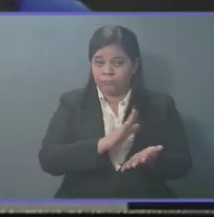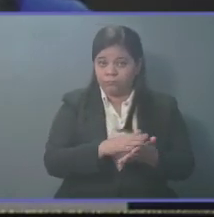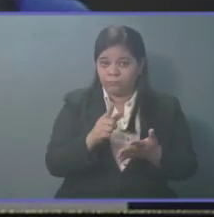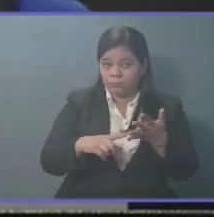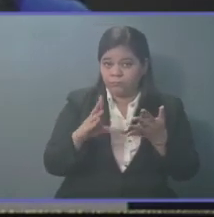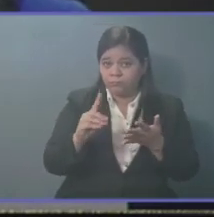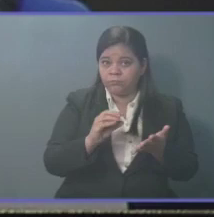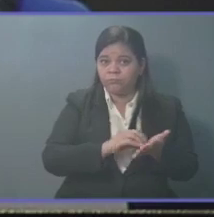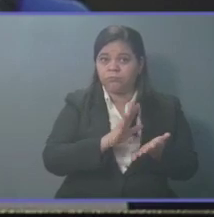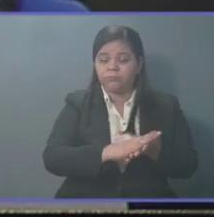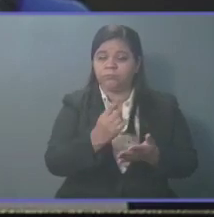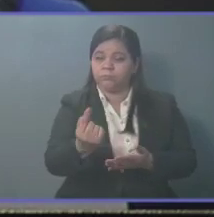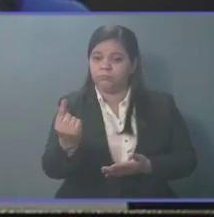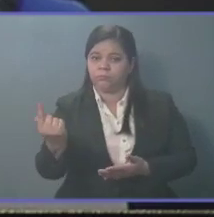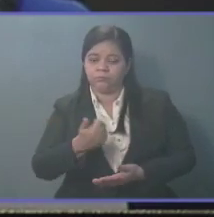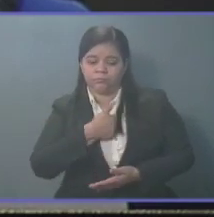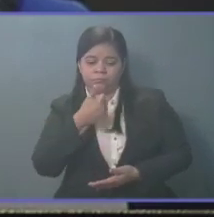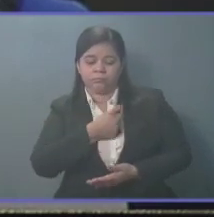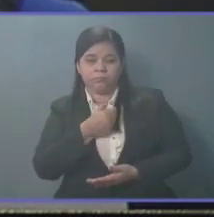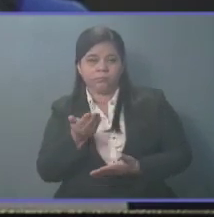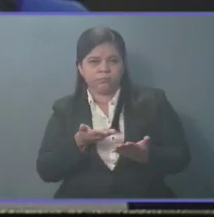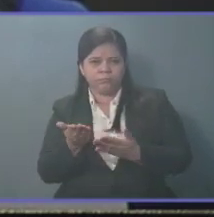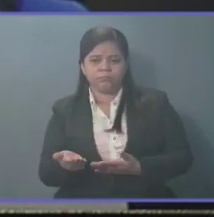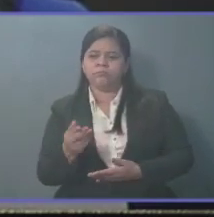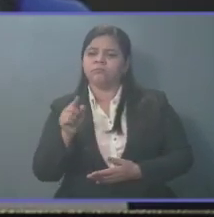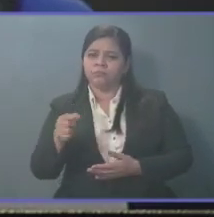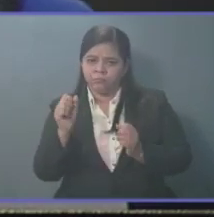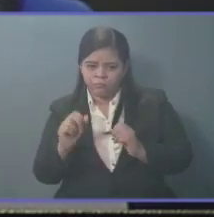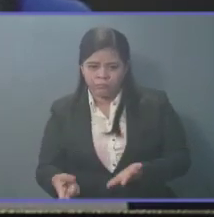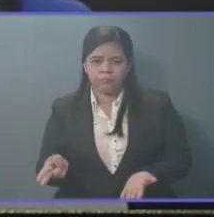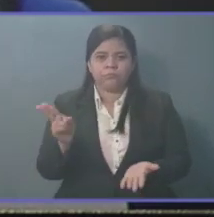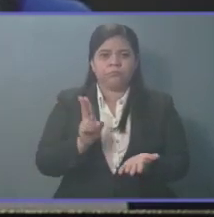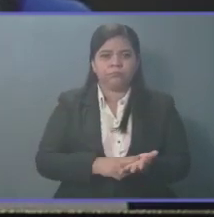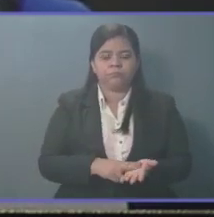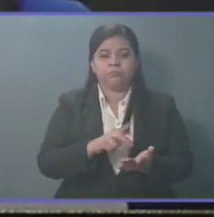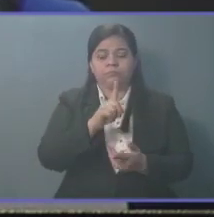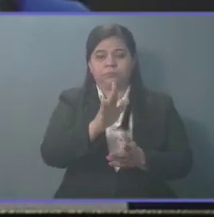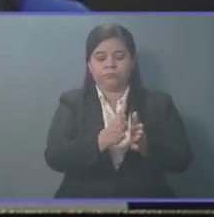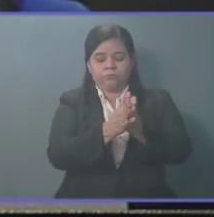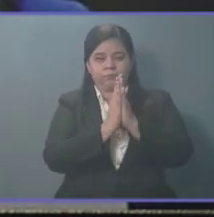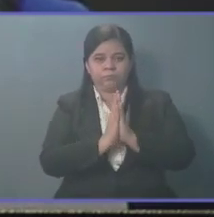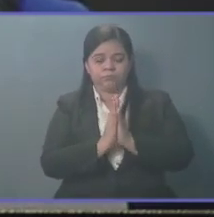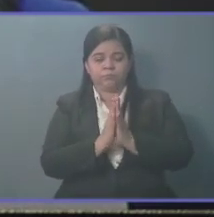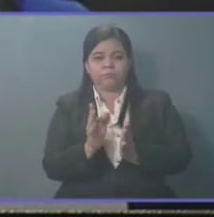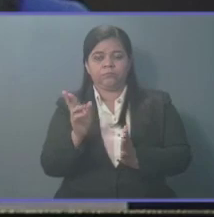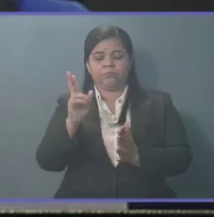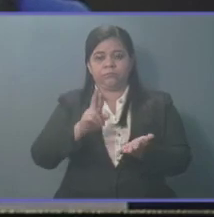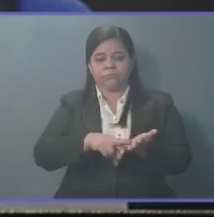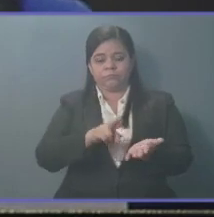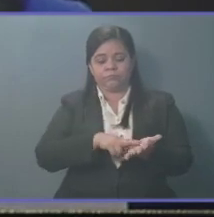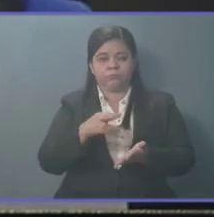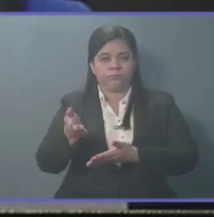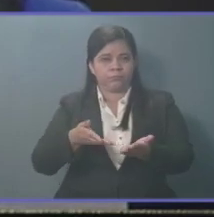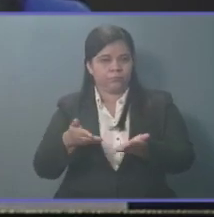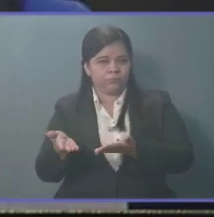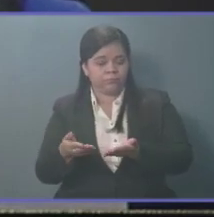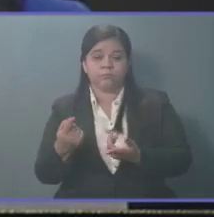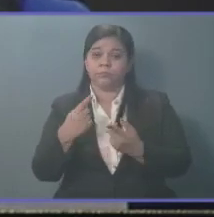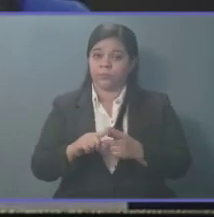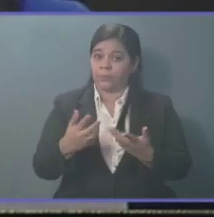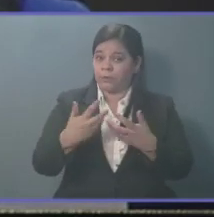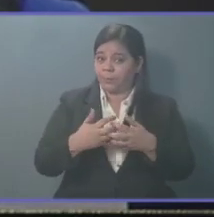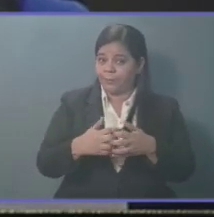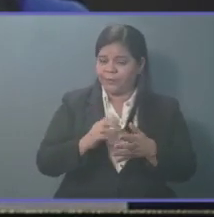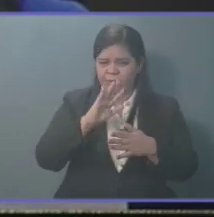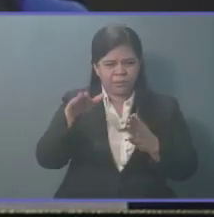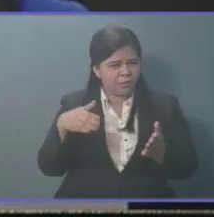establece que el comerciante individual deberá matricular su empresa mercantil mediante solicitud que presentará el registro de comercio y la empresa mercantil